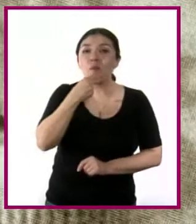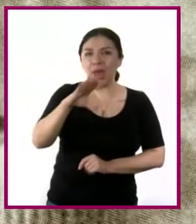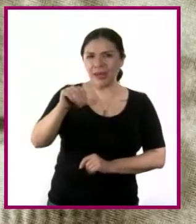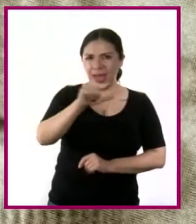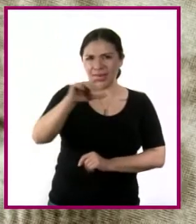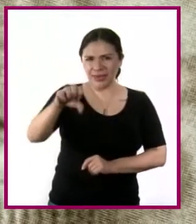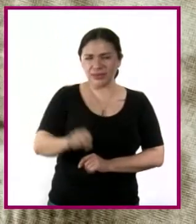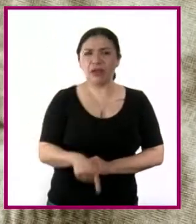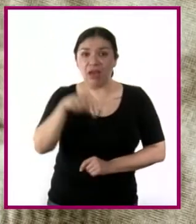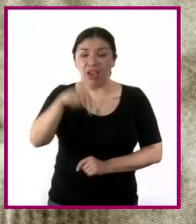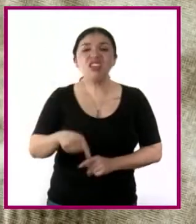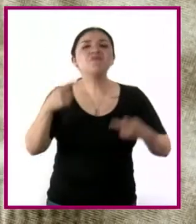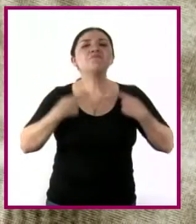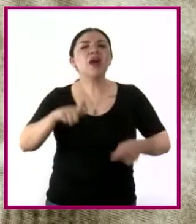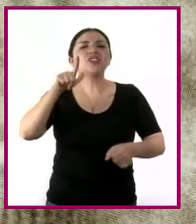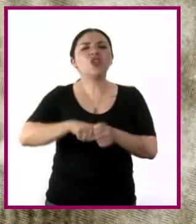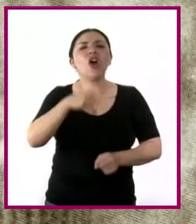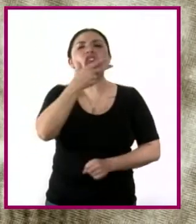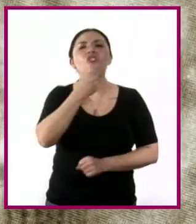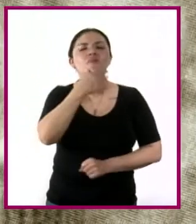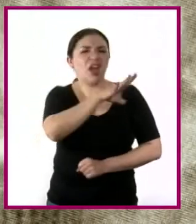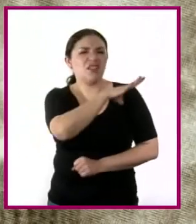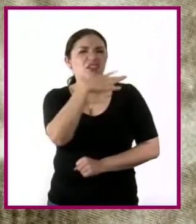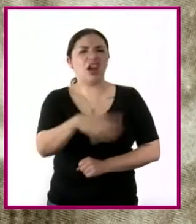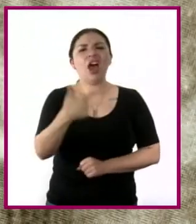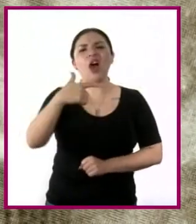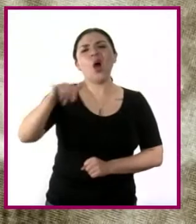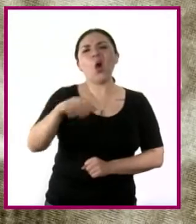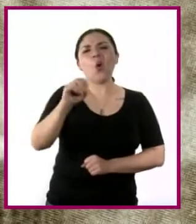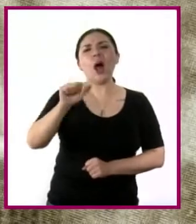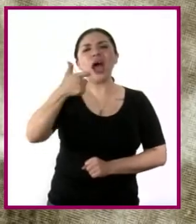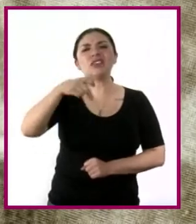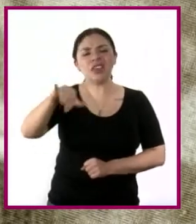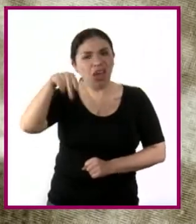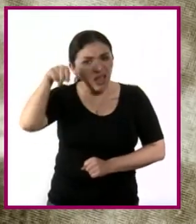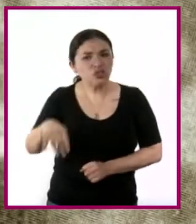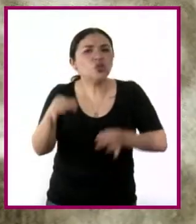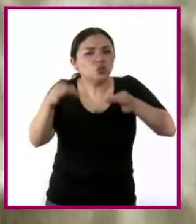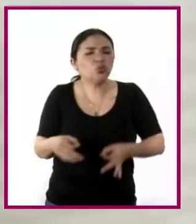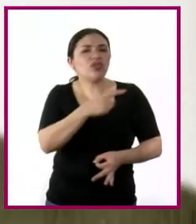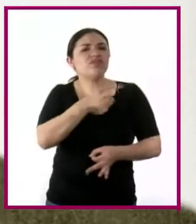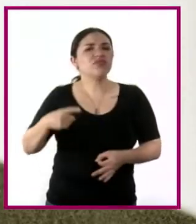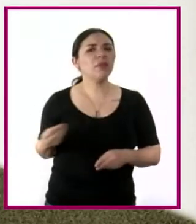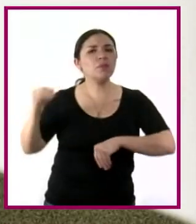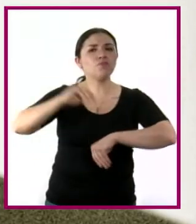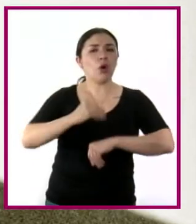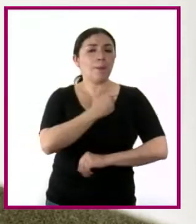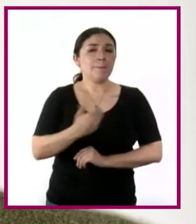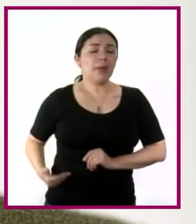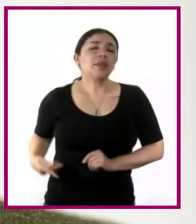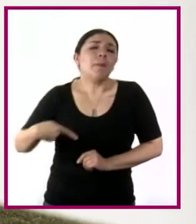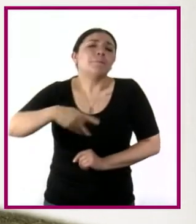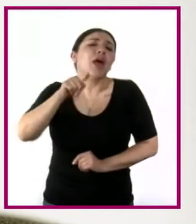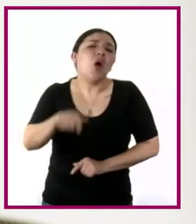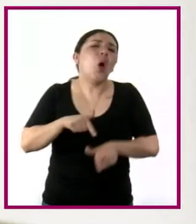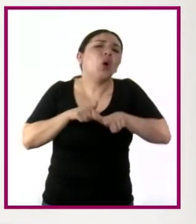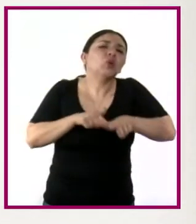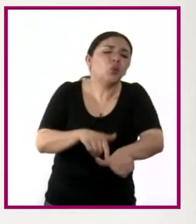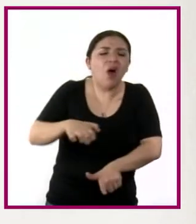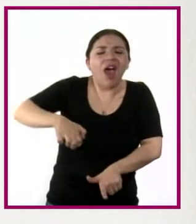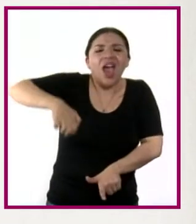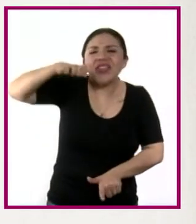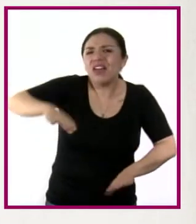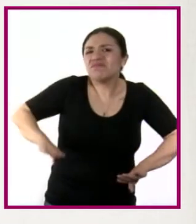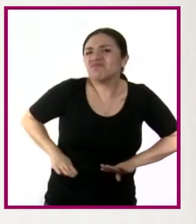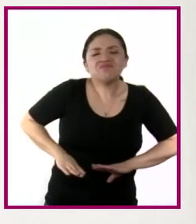personalidad del general Joaquín Amaro era la indicada para llevar la presidencia, pero por su trayectoria y edad,